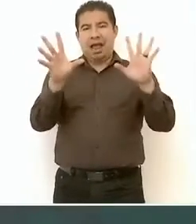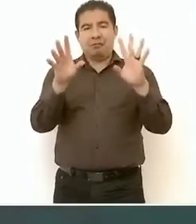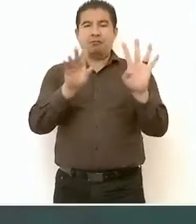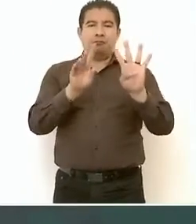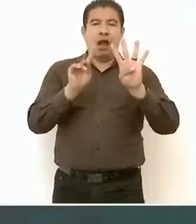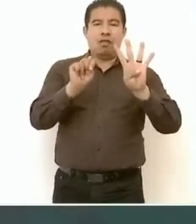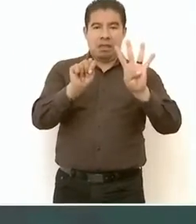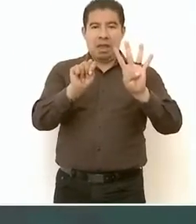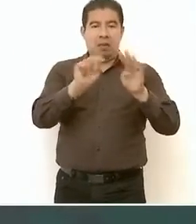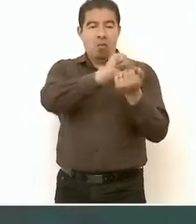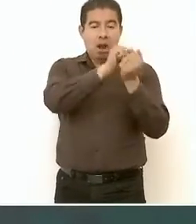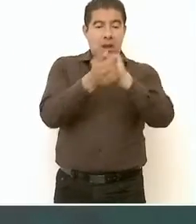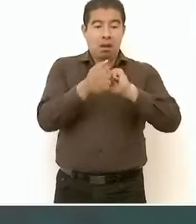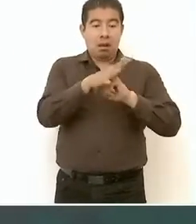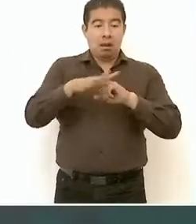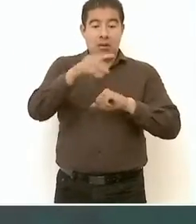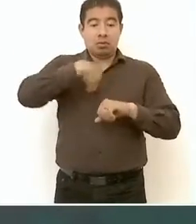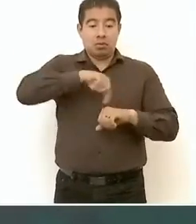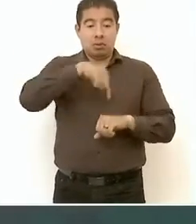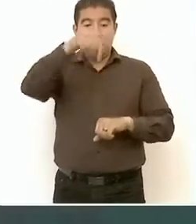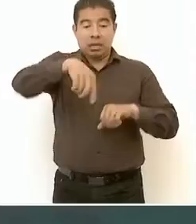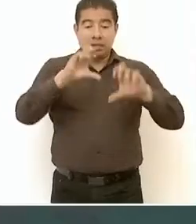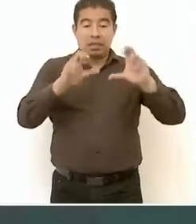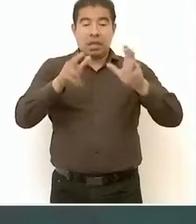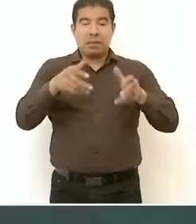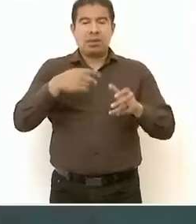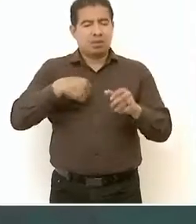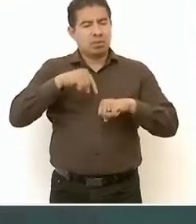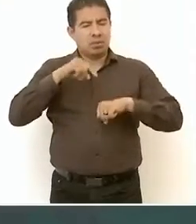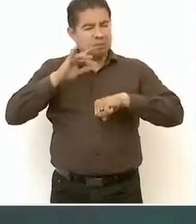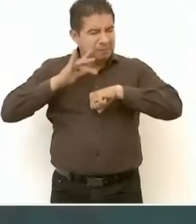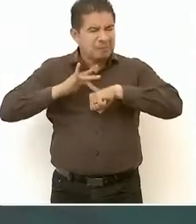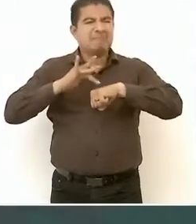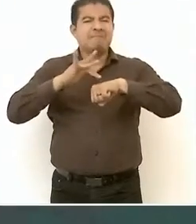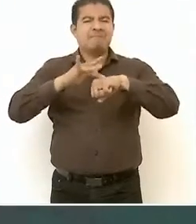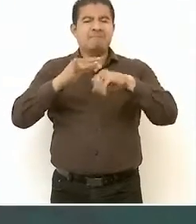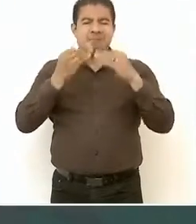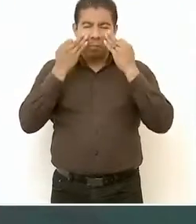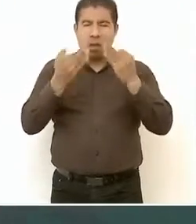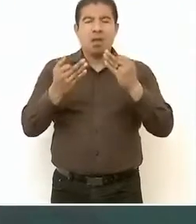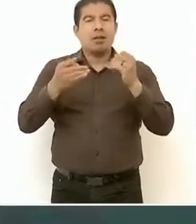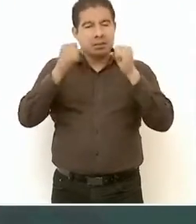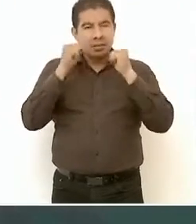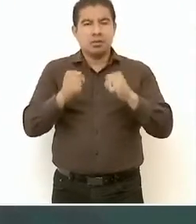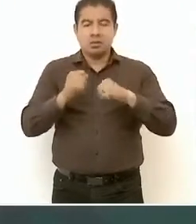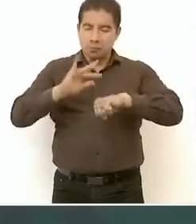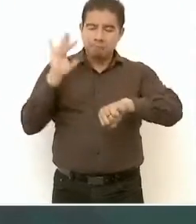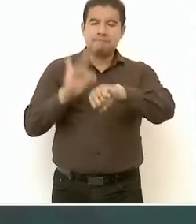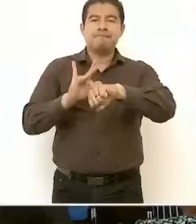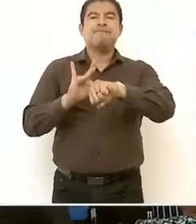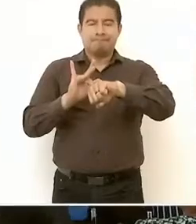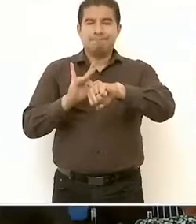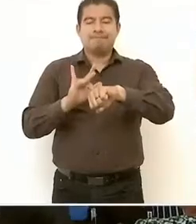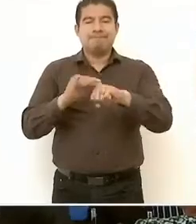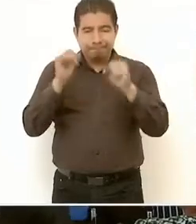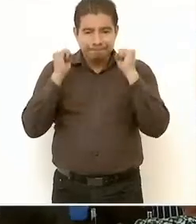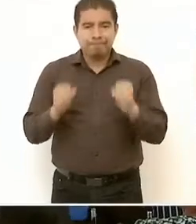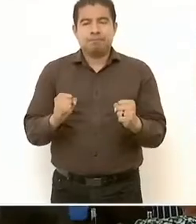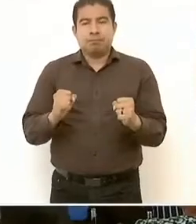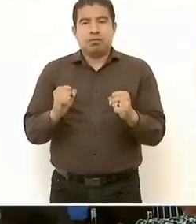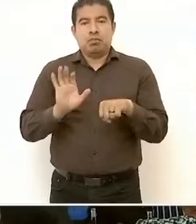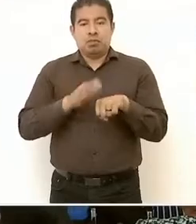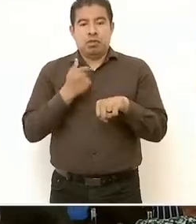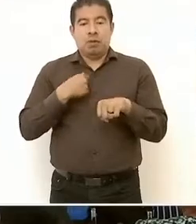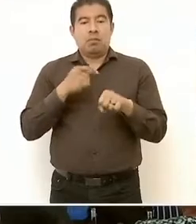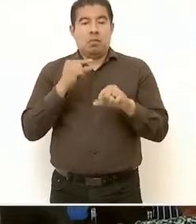de la vida pública de México que aquí en Chiapas cada día la vemos más consolidada, porque está